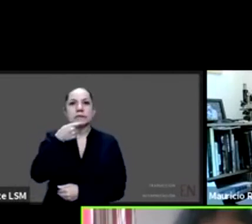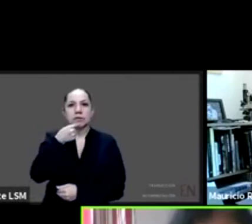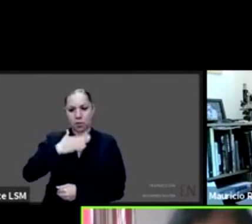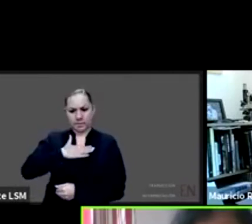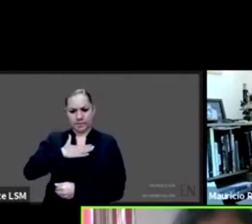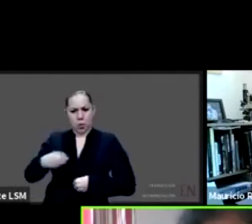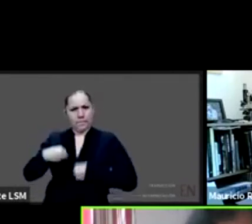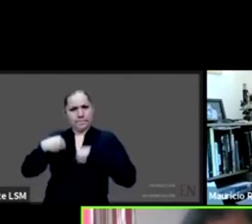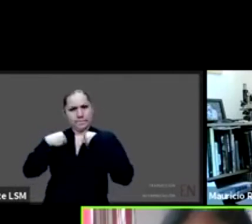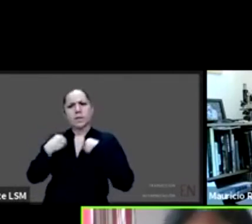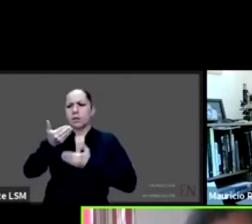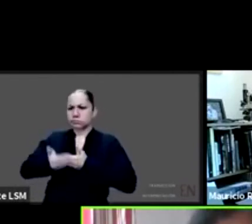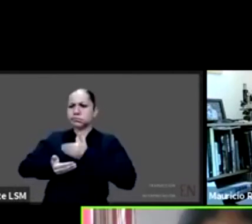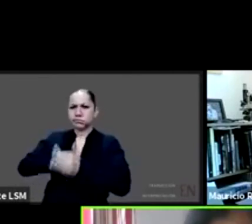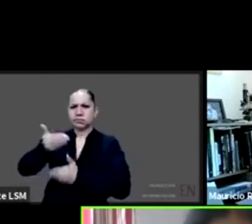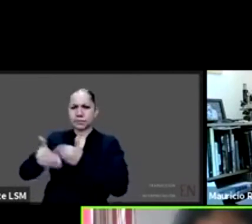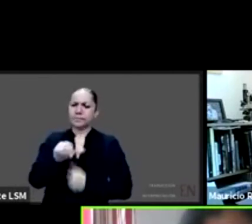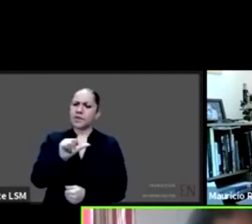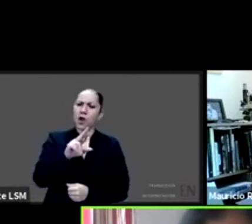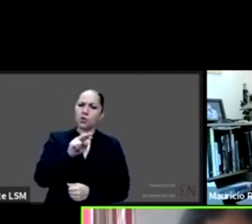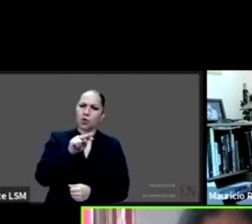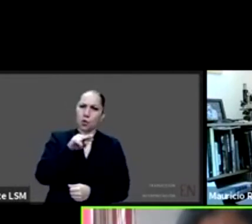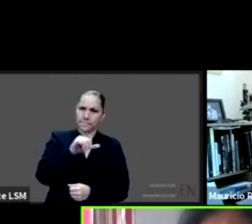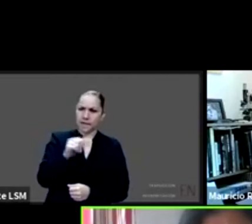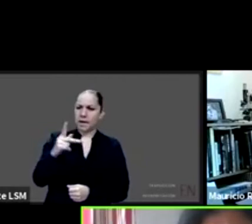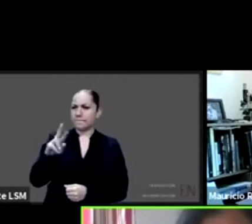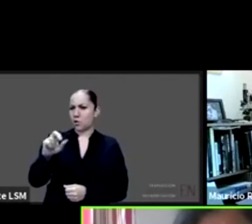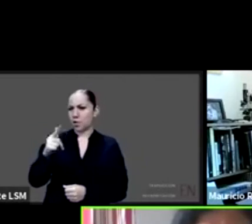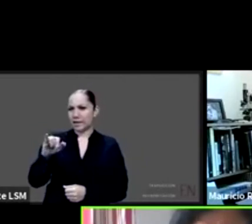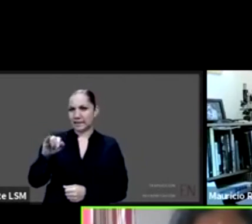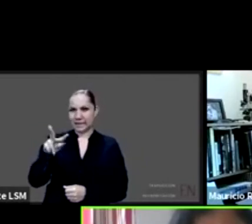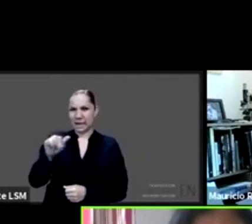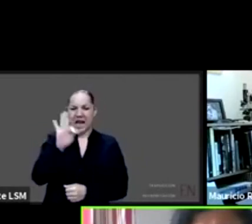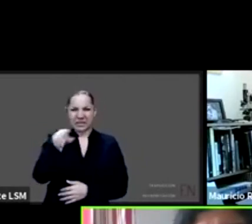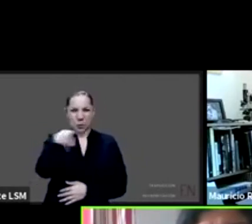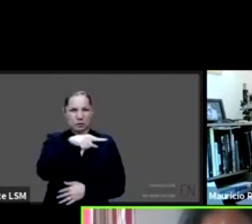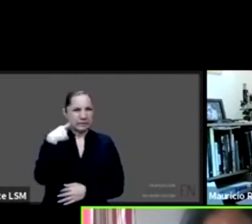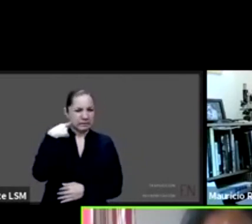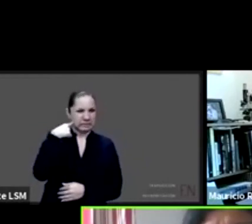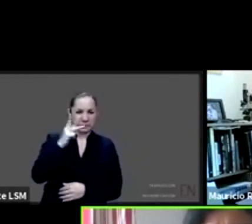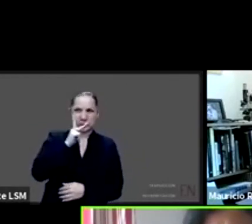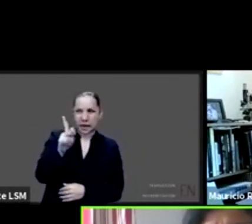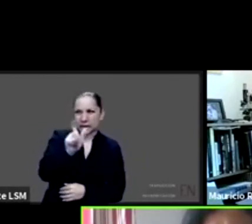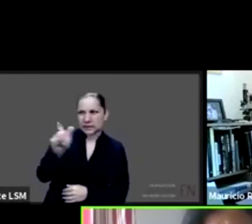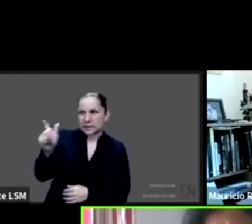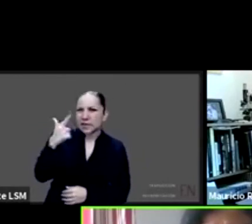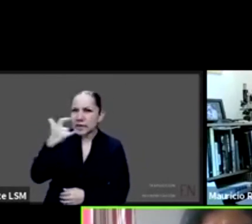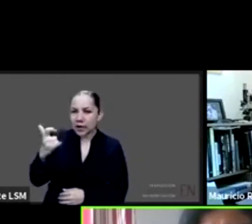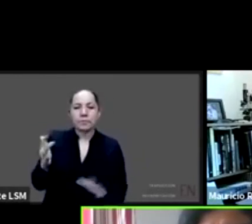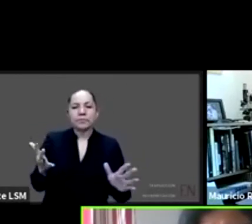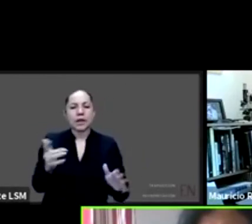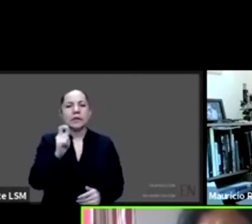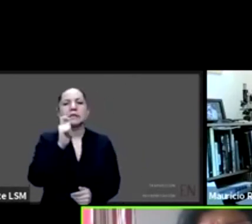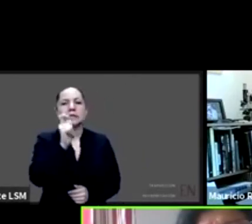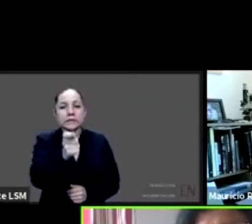esto básicamente que se oye como muy raro es simplemente determinar que no es lo mismo estar con un niño